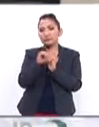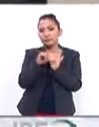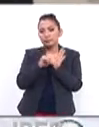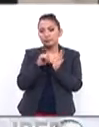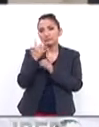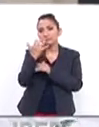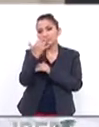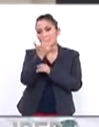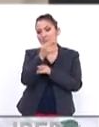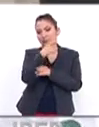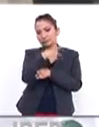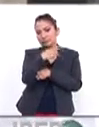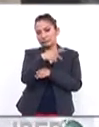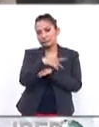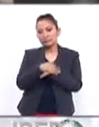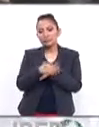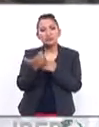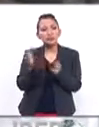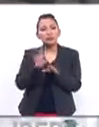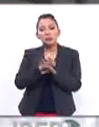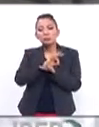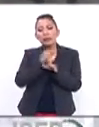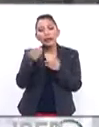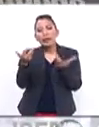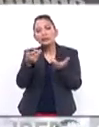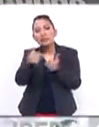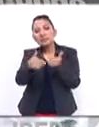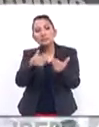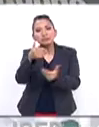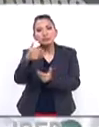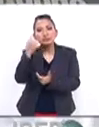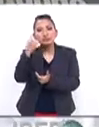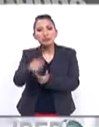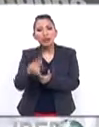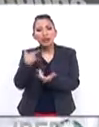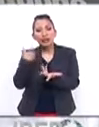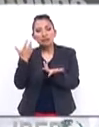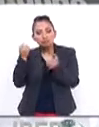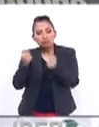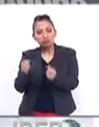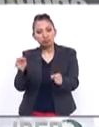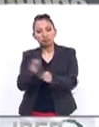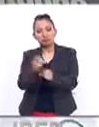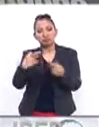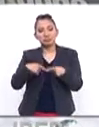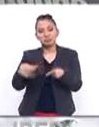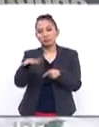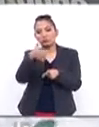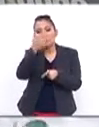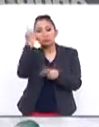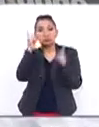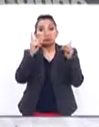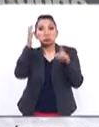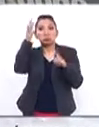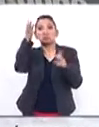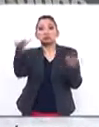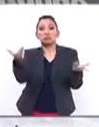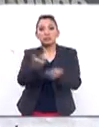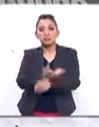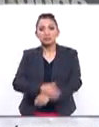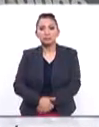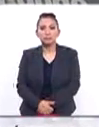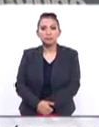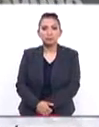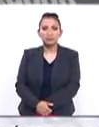del artículo 50? ¿Qué más se puede hacer para, de alguna forma, darle certidumbre a la gente que no sabe cuál va a ser estrictamente su